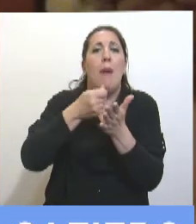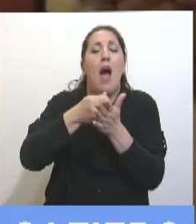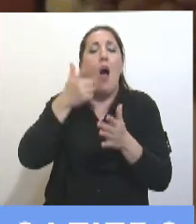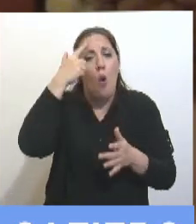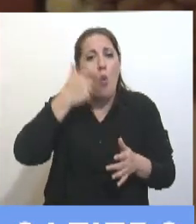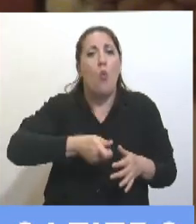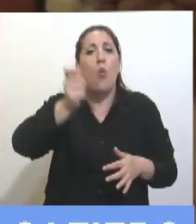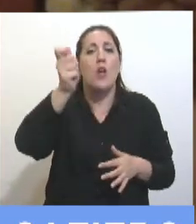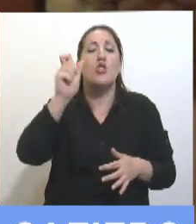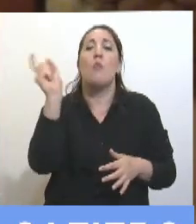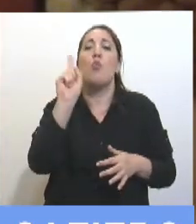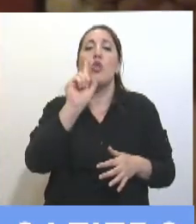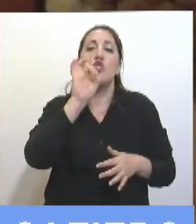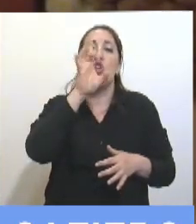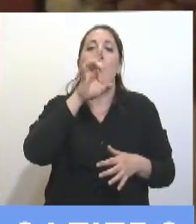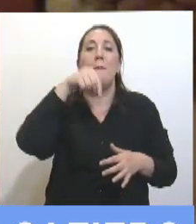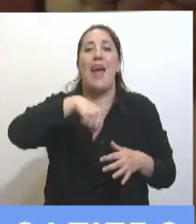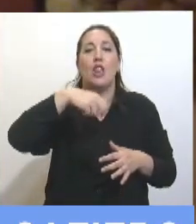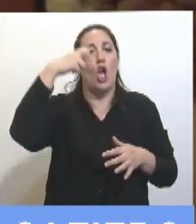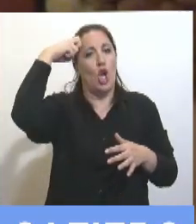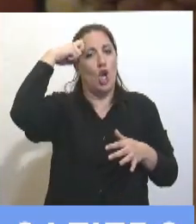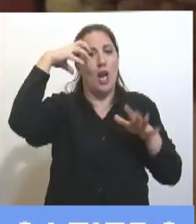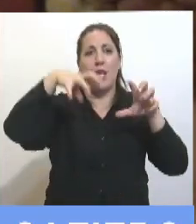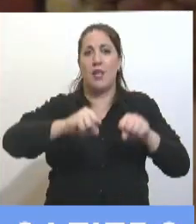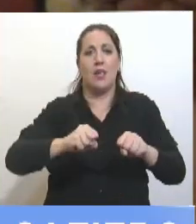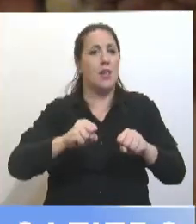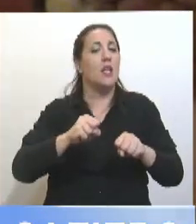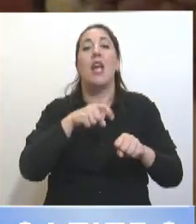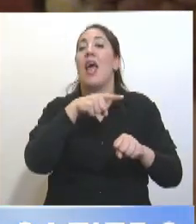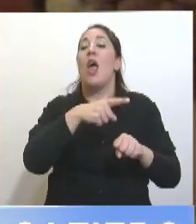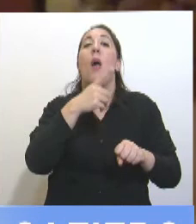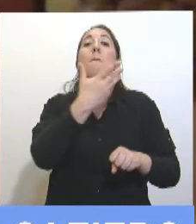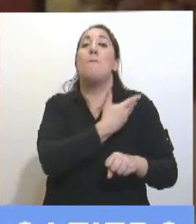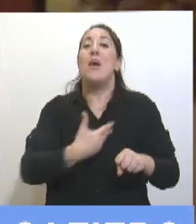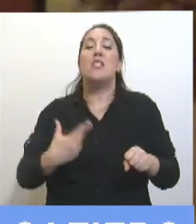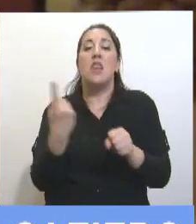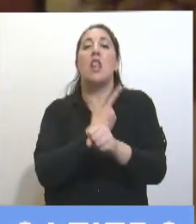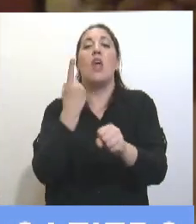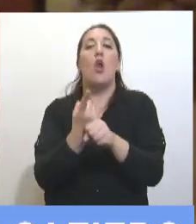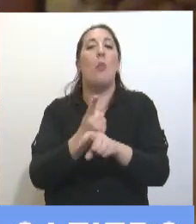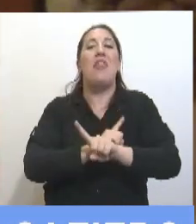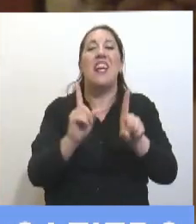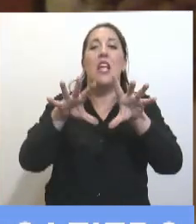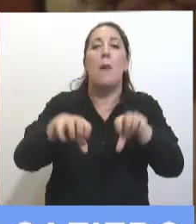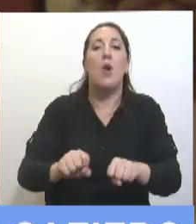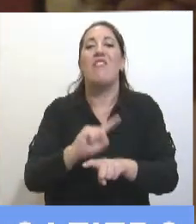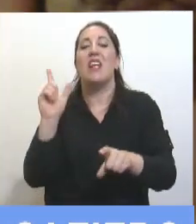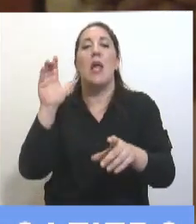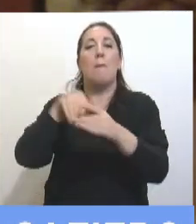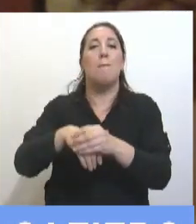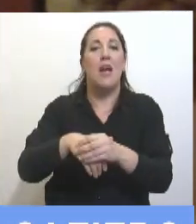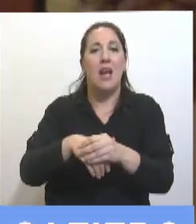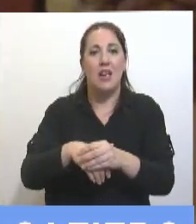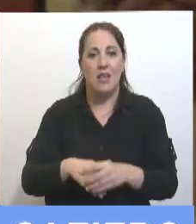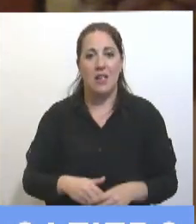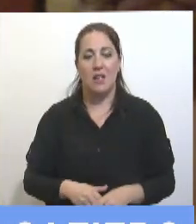solo el Congreso puede expropiar, el presidente no puede ni expropiar ni intervenir. El juez del concurso